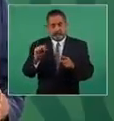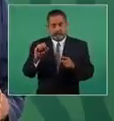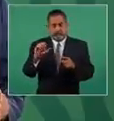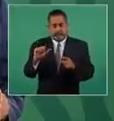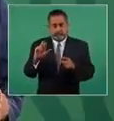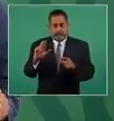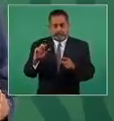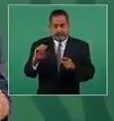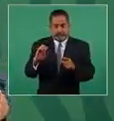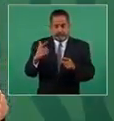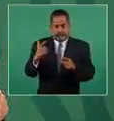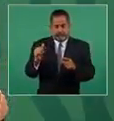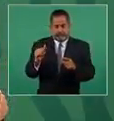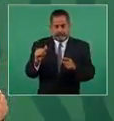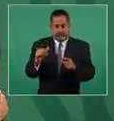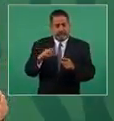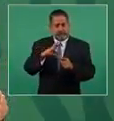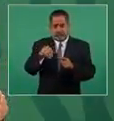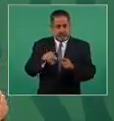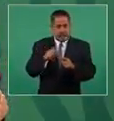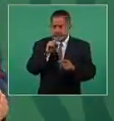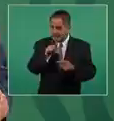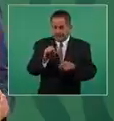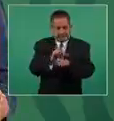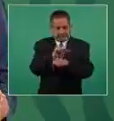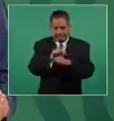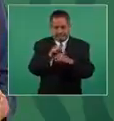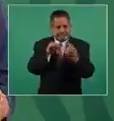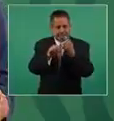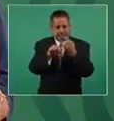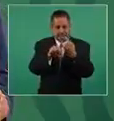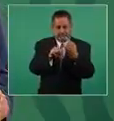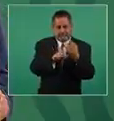todo es el derecho de vía de la carretera.